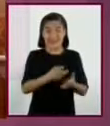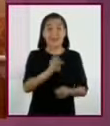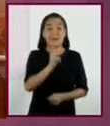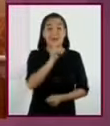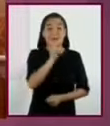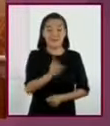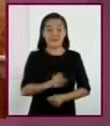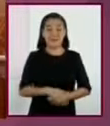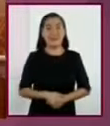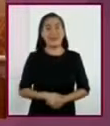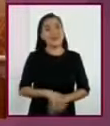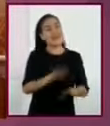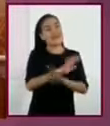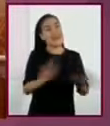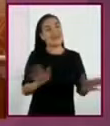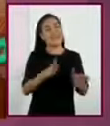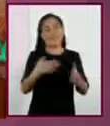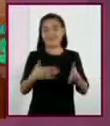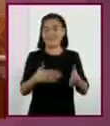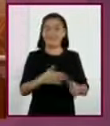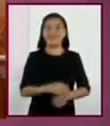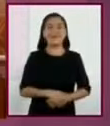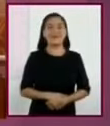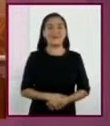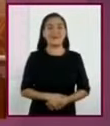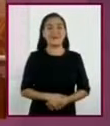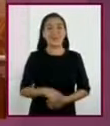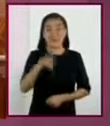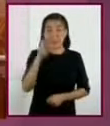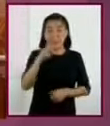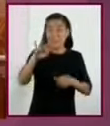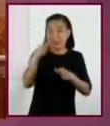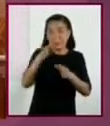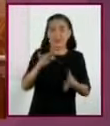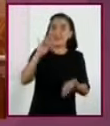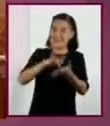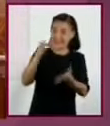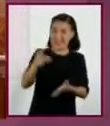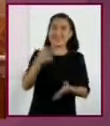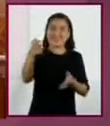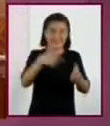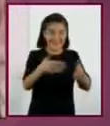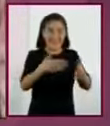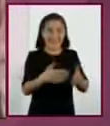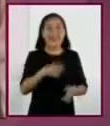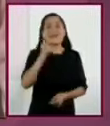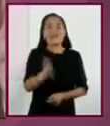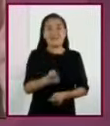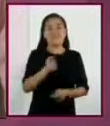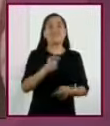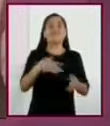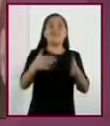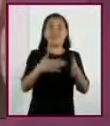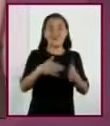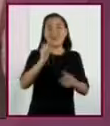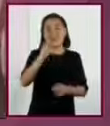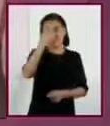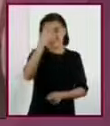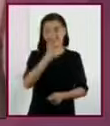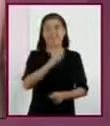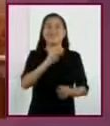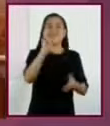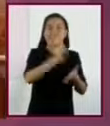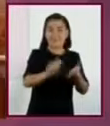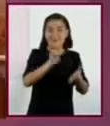ya se coció. Pepe Papas, gracias por tu receta. Esto fue Cocina de Auto. En su